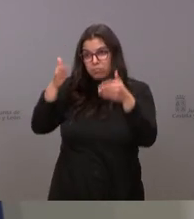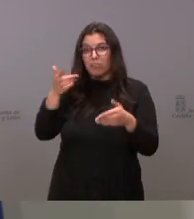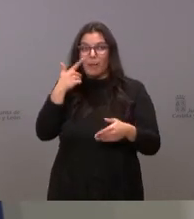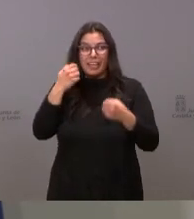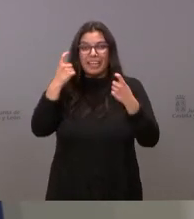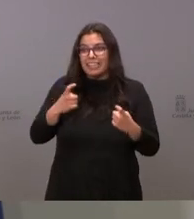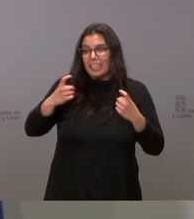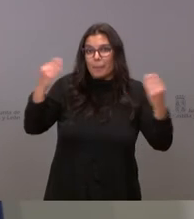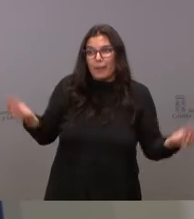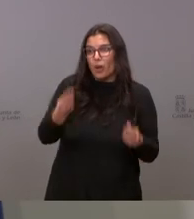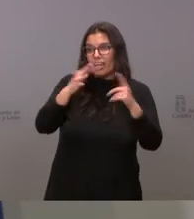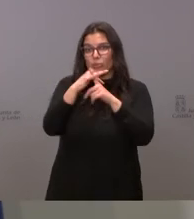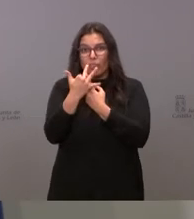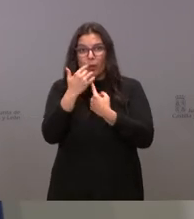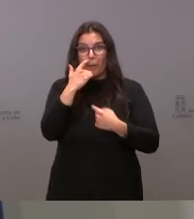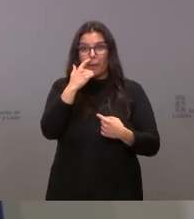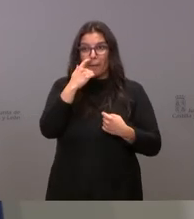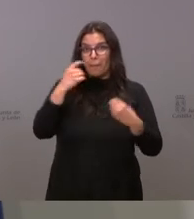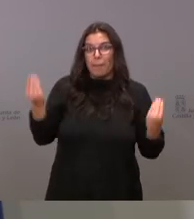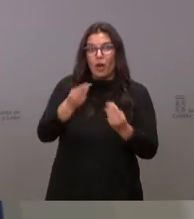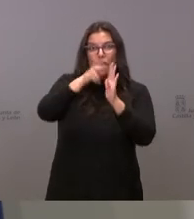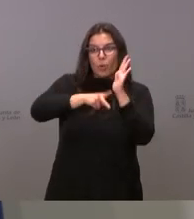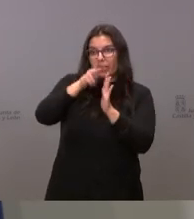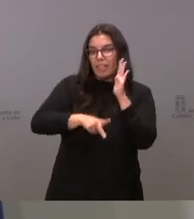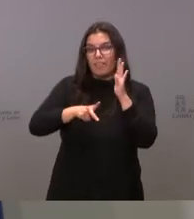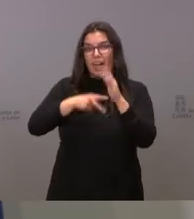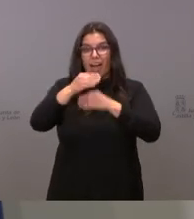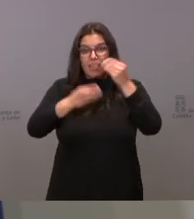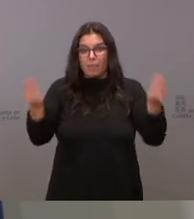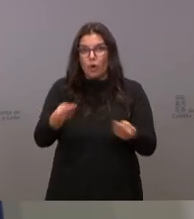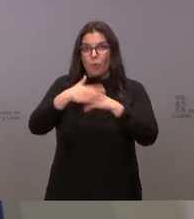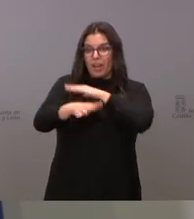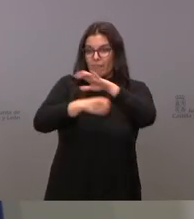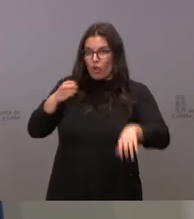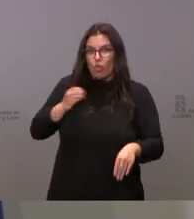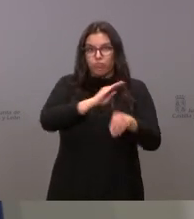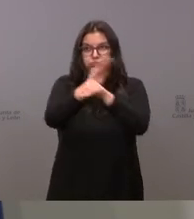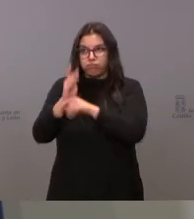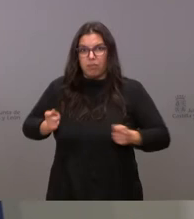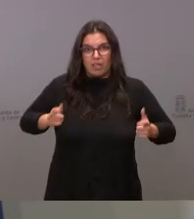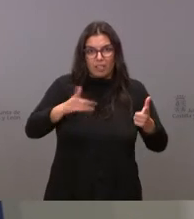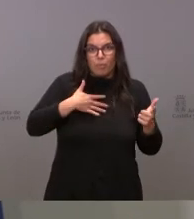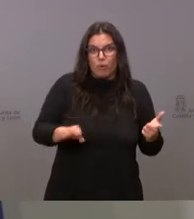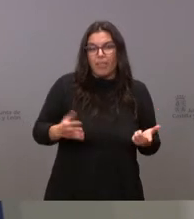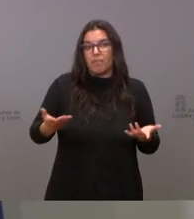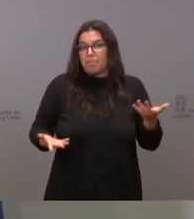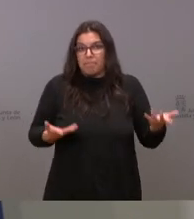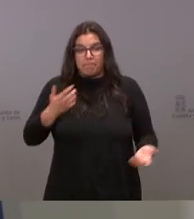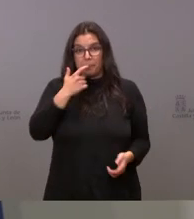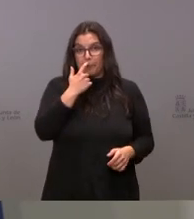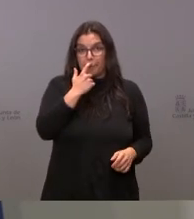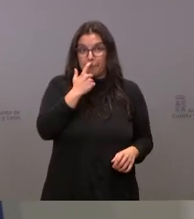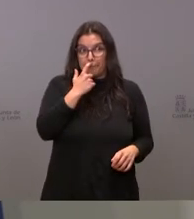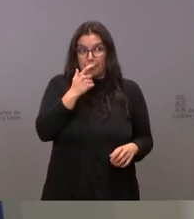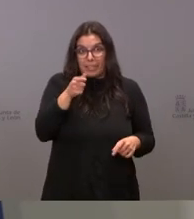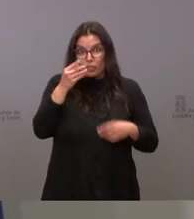adelante, de mejorar la situación, de mejorar las normativas para que los fondos lleguen, para que se puedan gastar y eso es lo